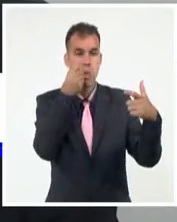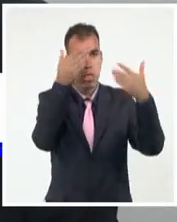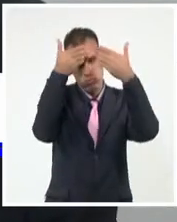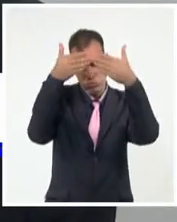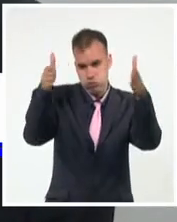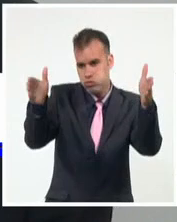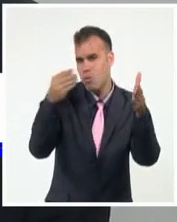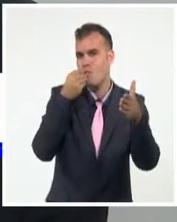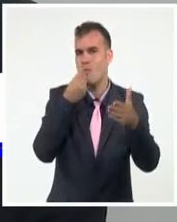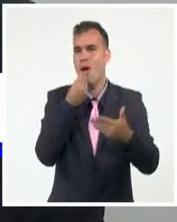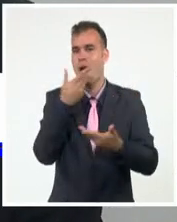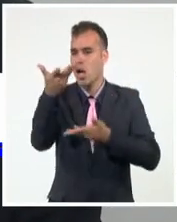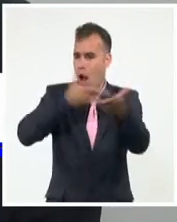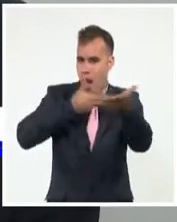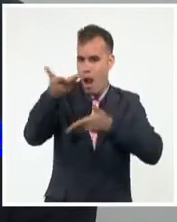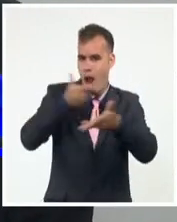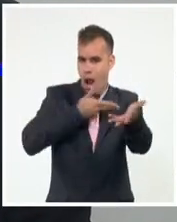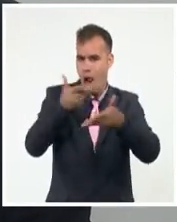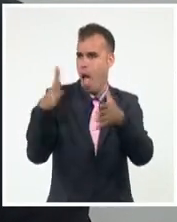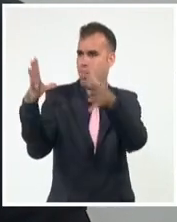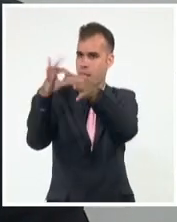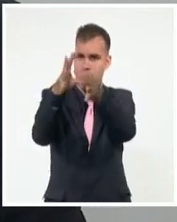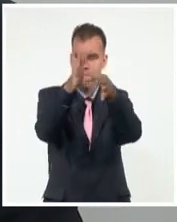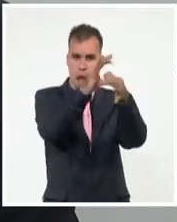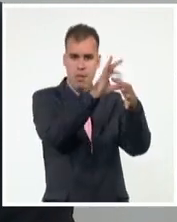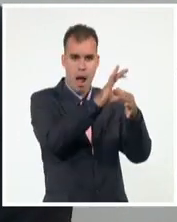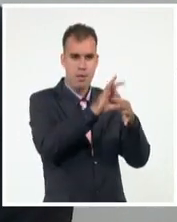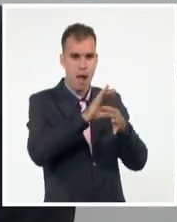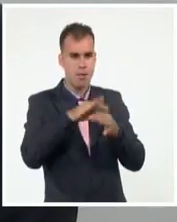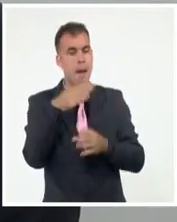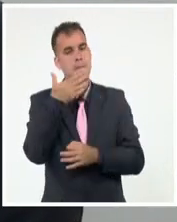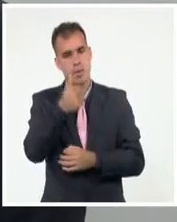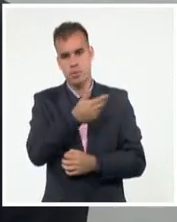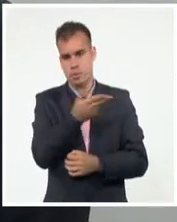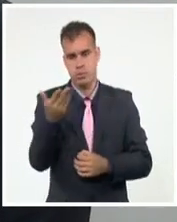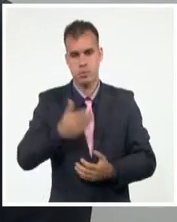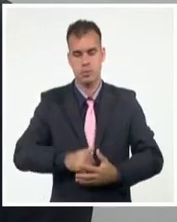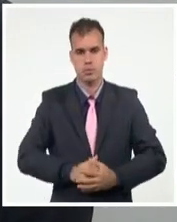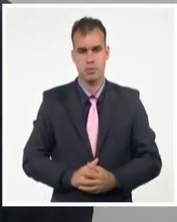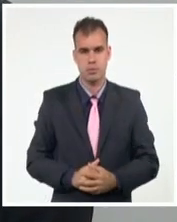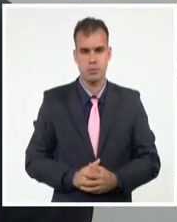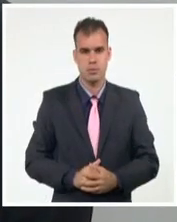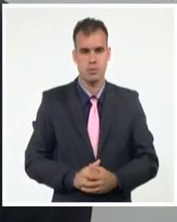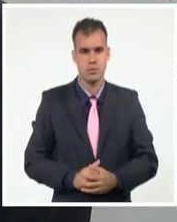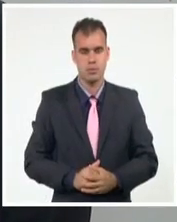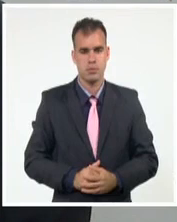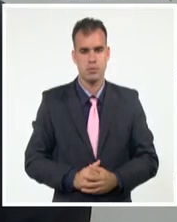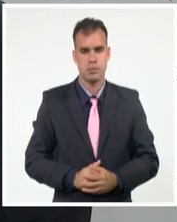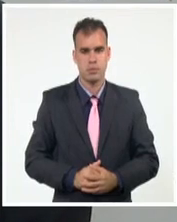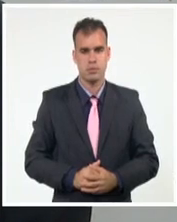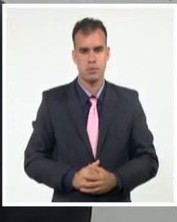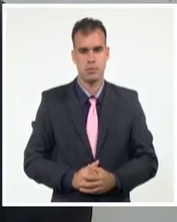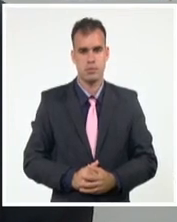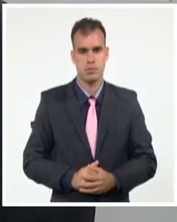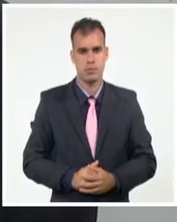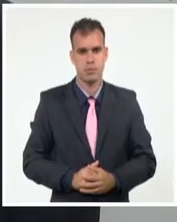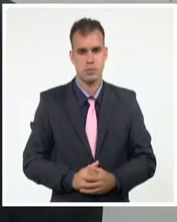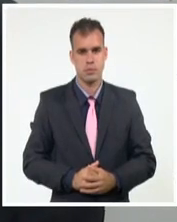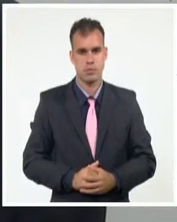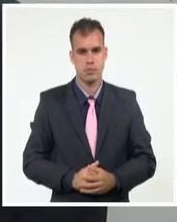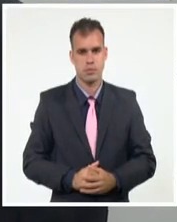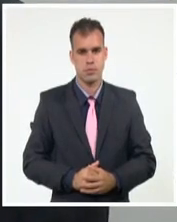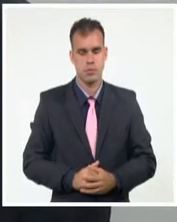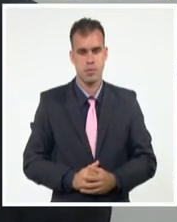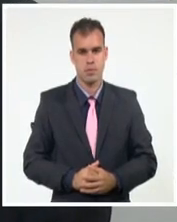de involucrar a los actores económicos, buscar espacios donde se pueda incrementar la